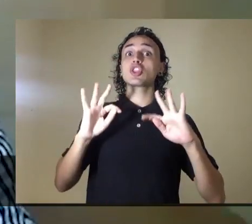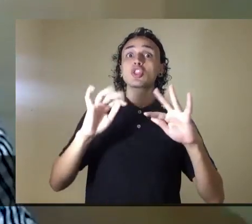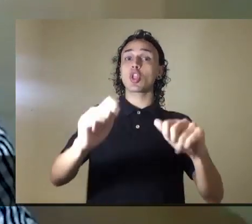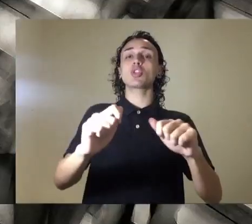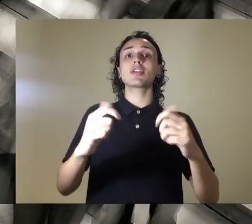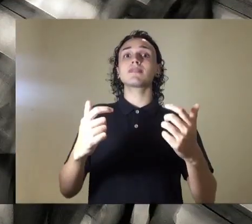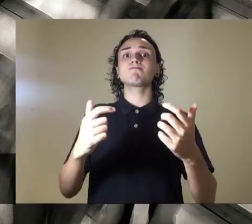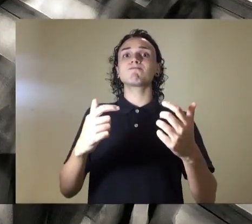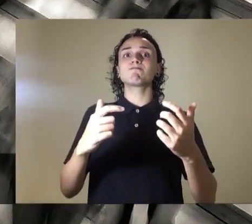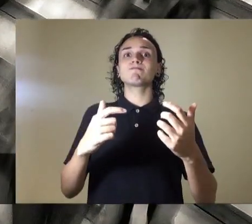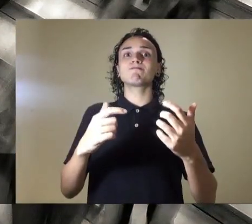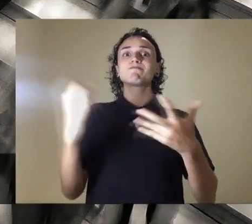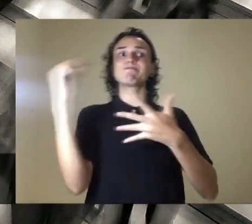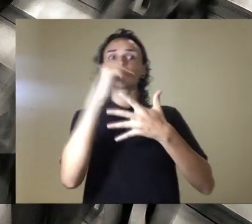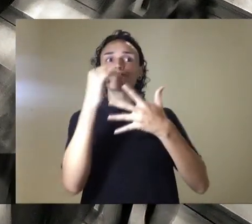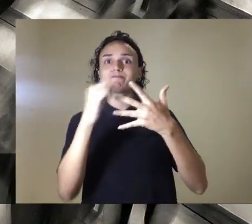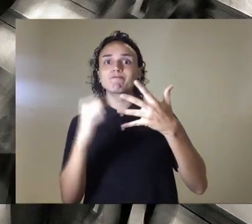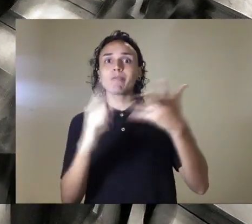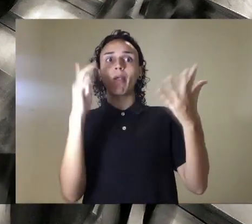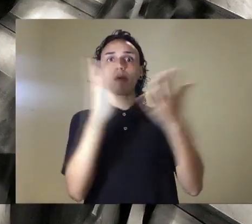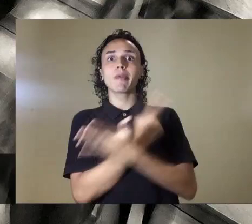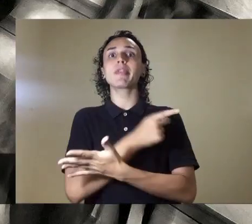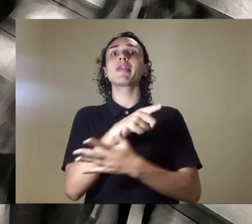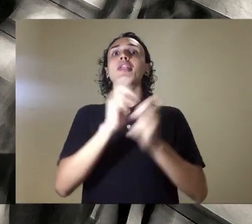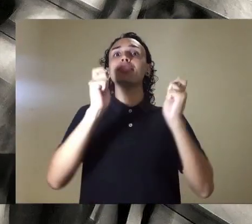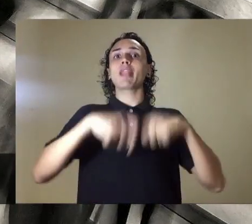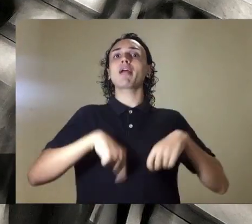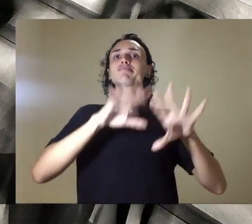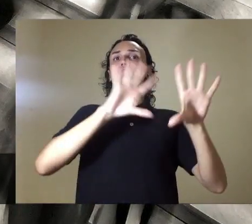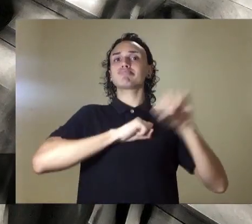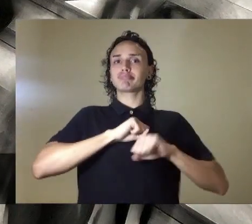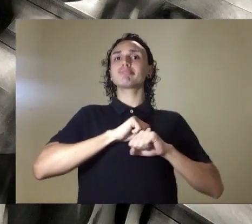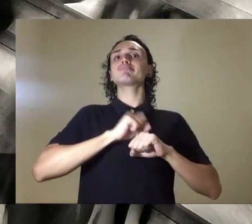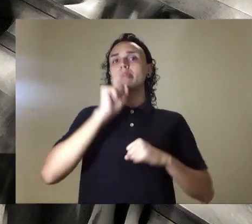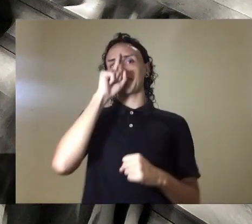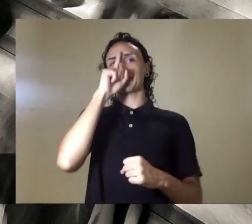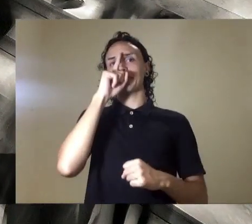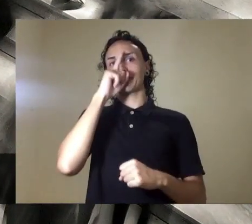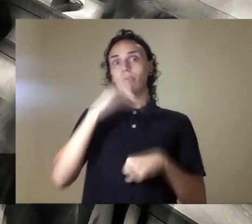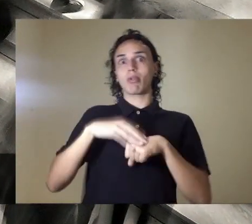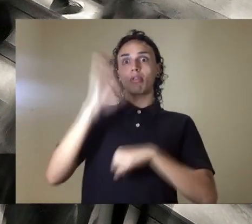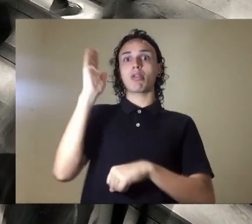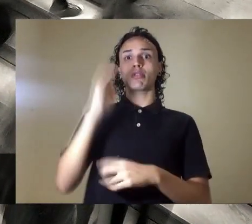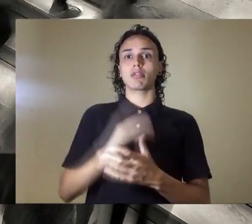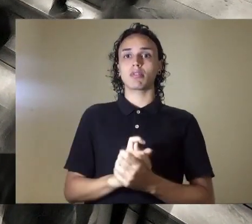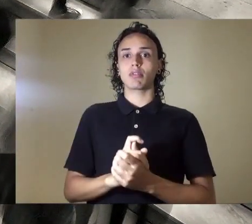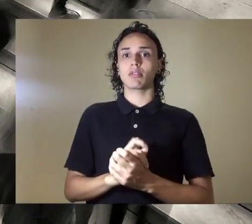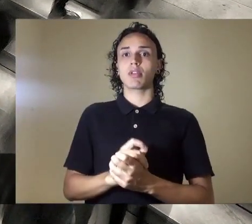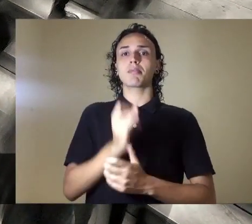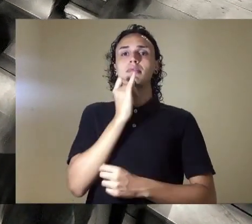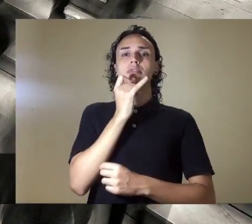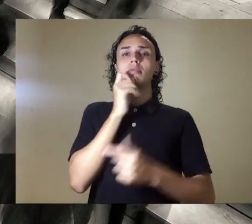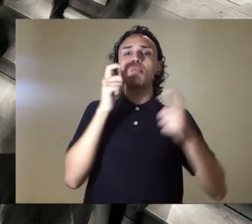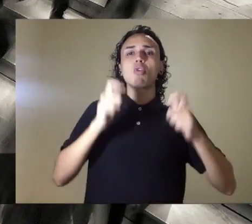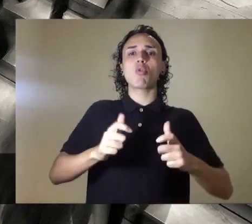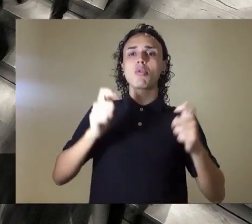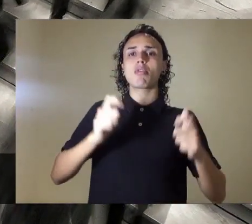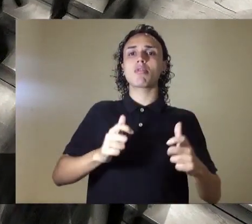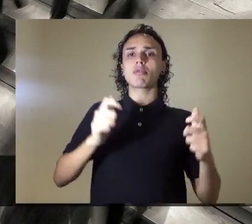virus. En entornos cerrados, poco ventilados, con aglomeración de